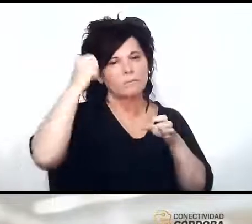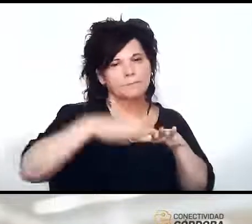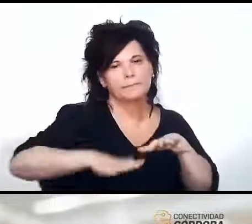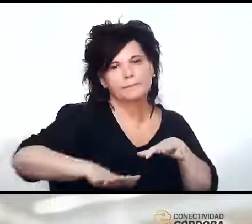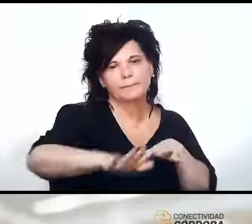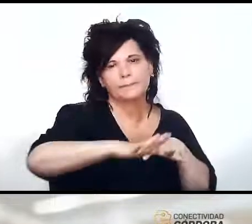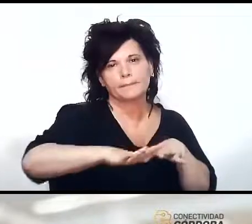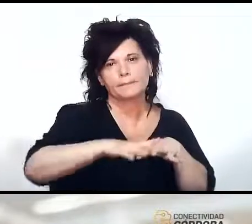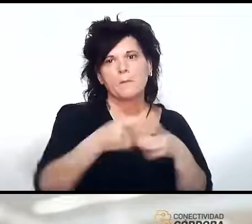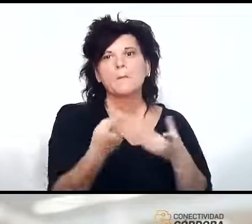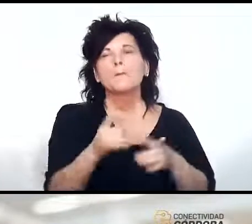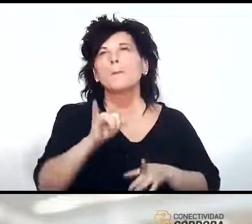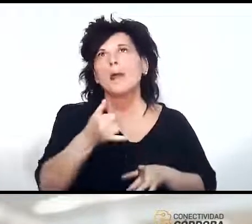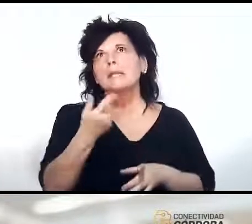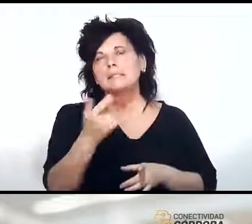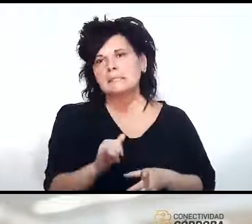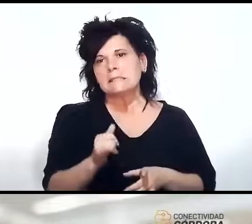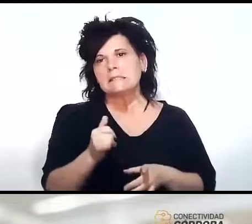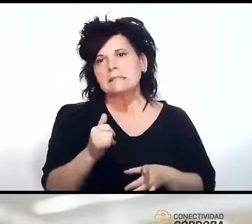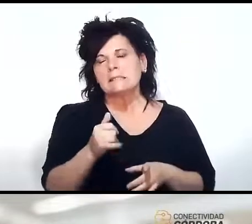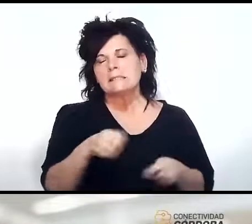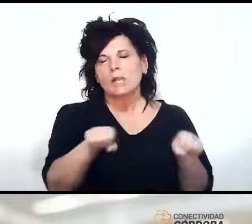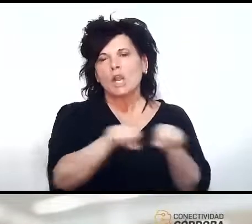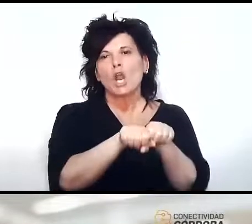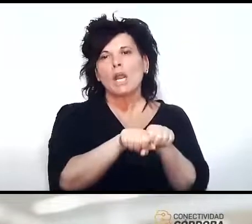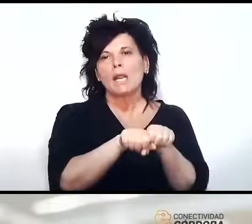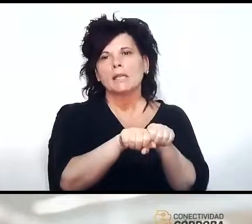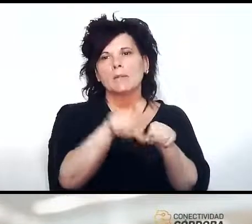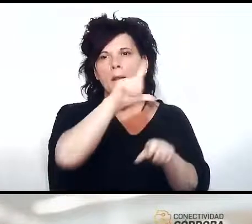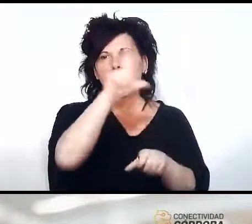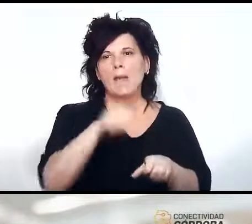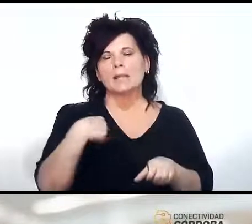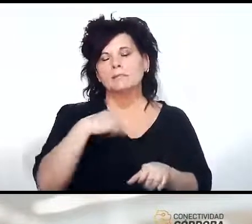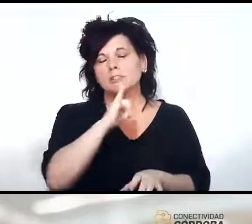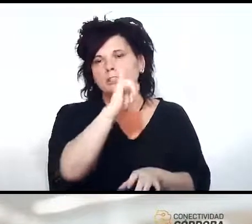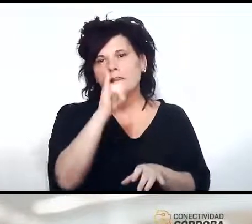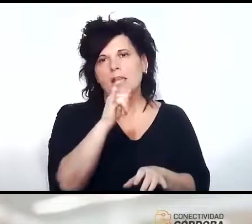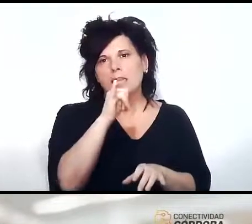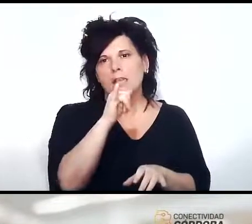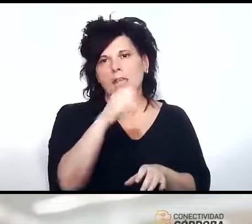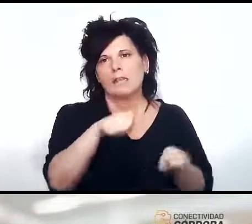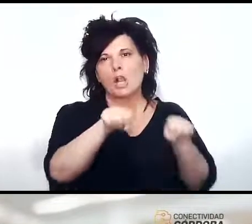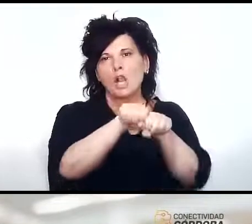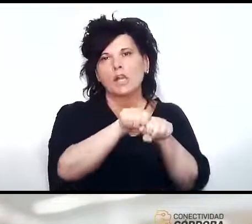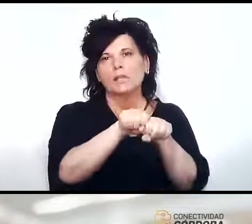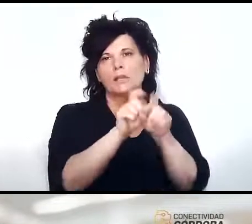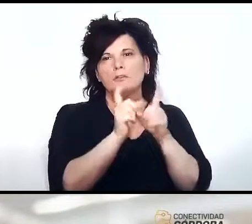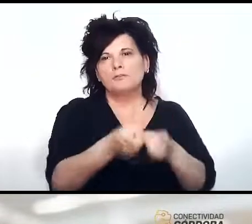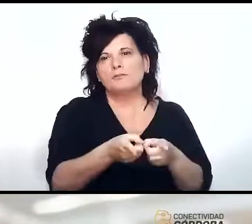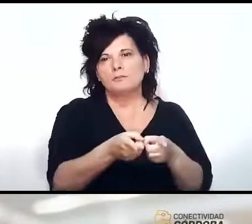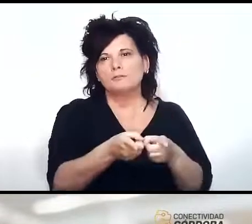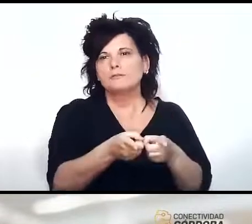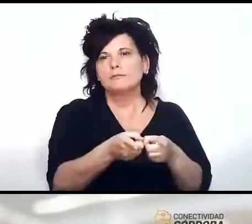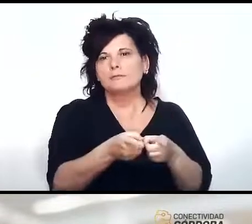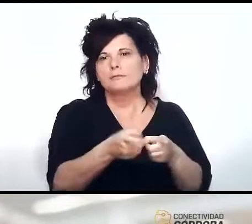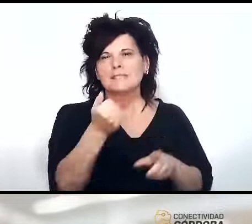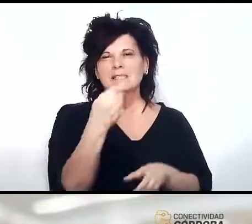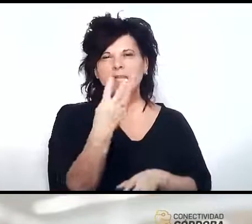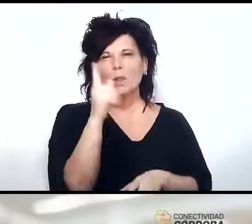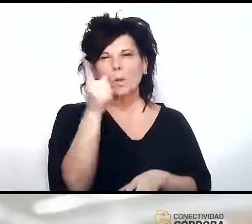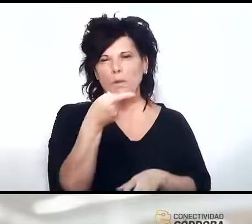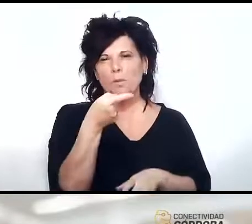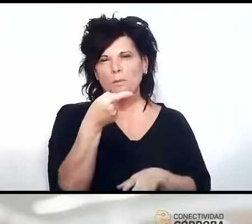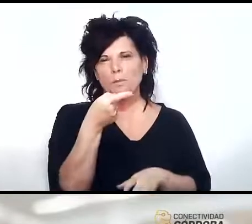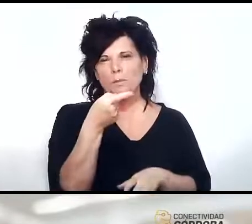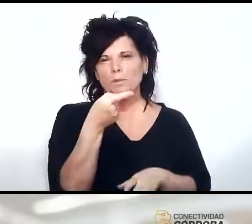bueno sí obviamente la conectividad en nuestro país yo les dije la conectividad fija está en un 64%